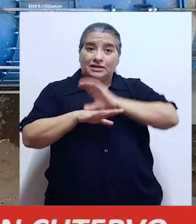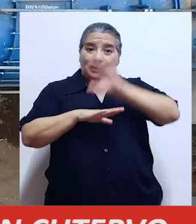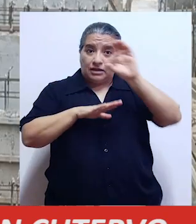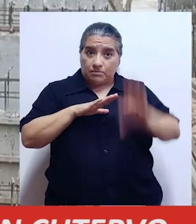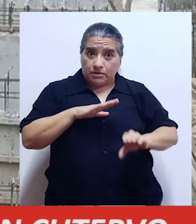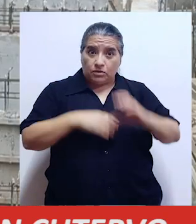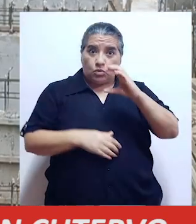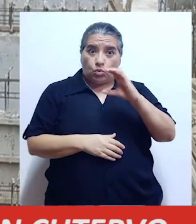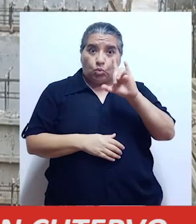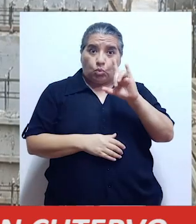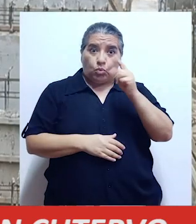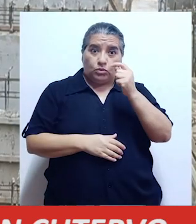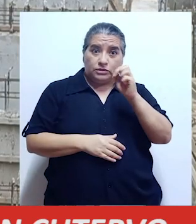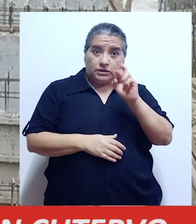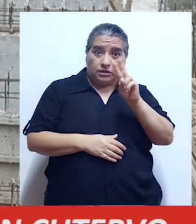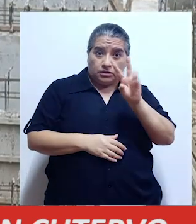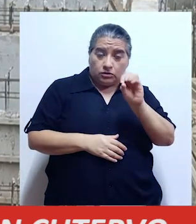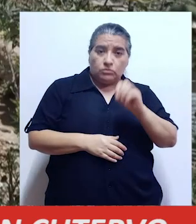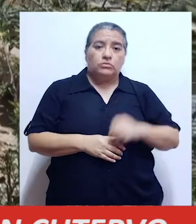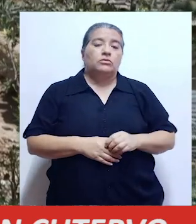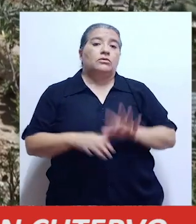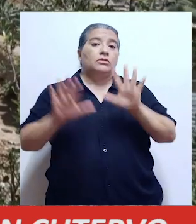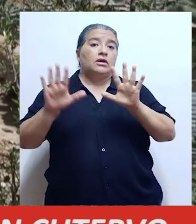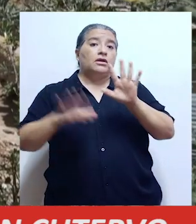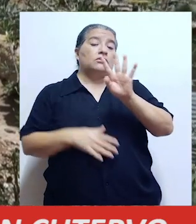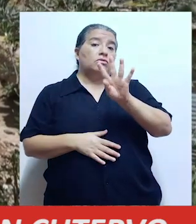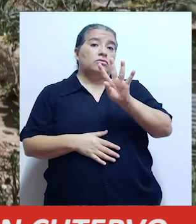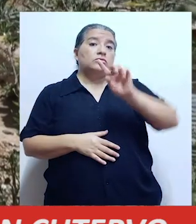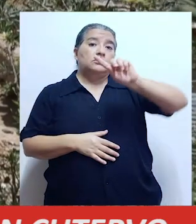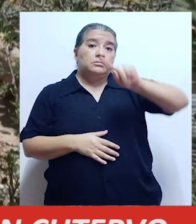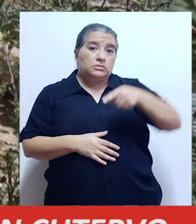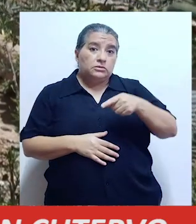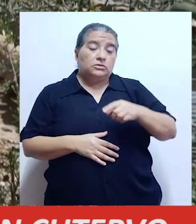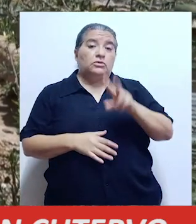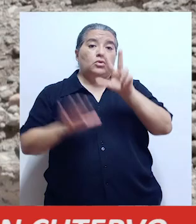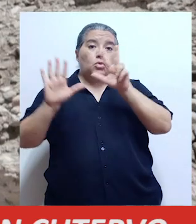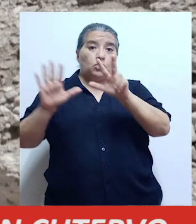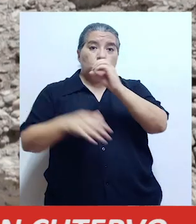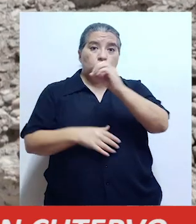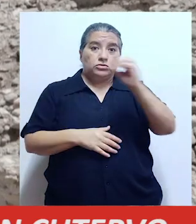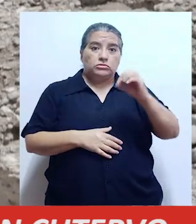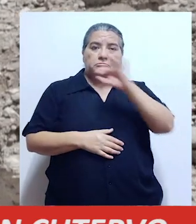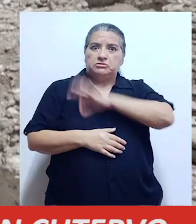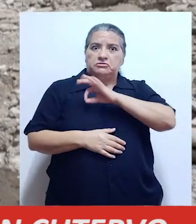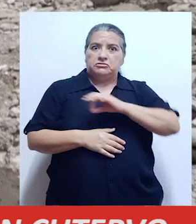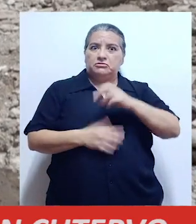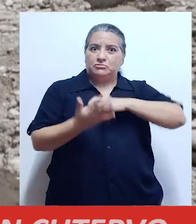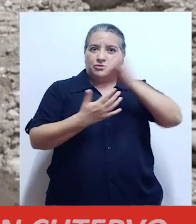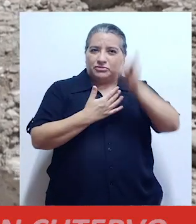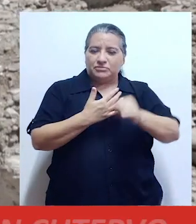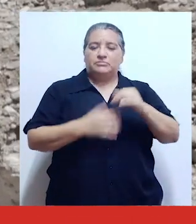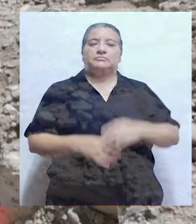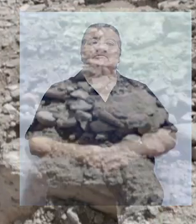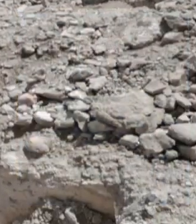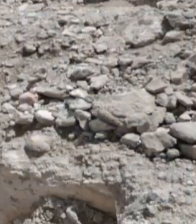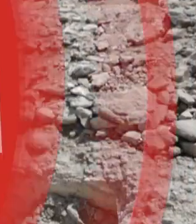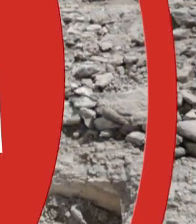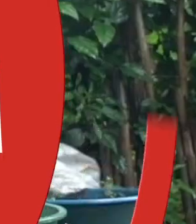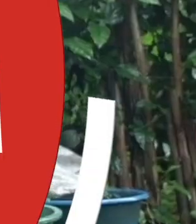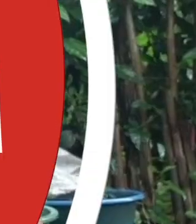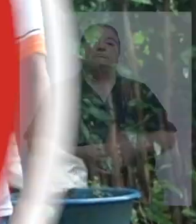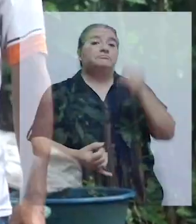14 localidades de Cuterbo, en Cajamarca Serán cerca de 14.800 beneficiados con este proyecto